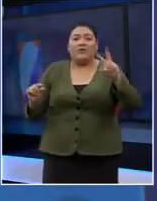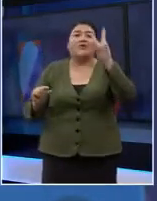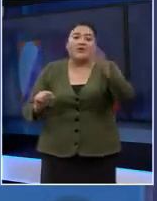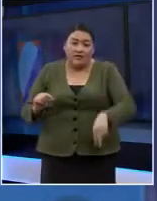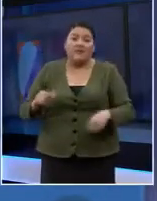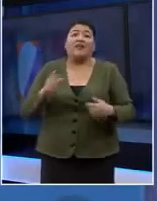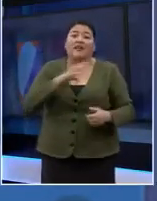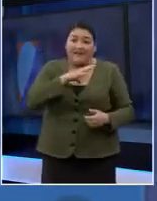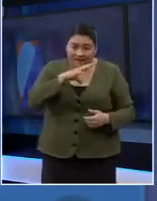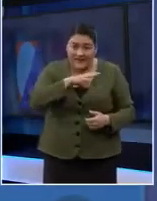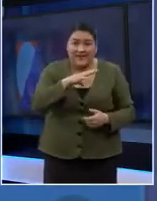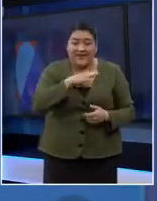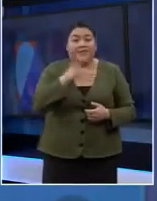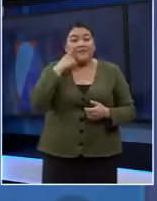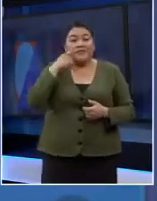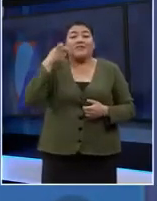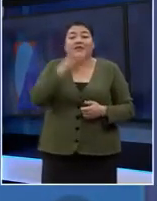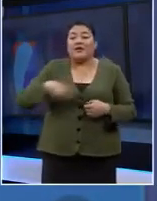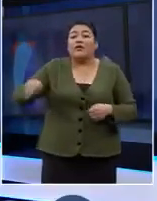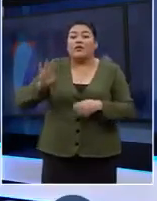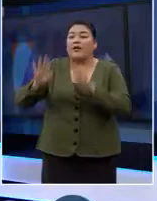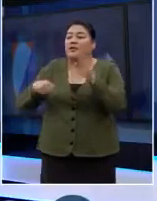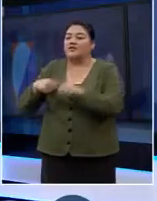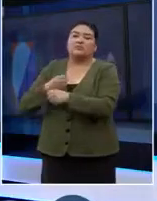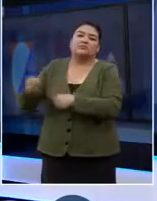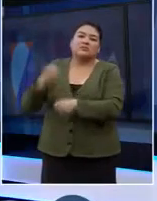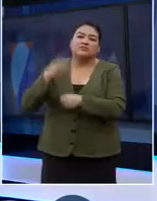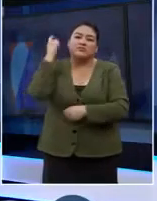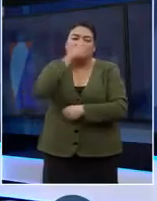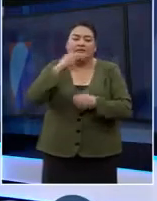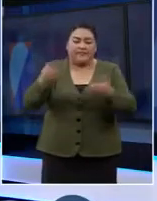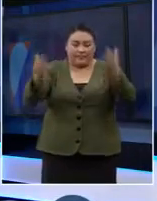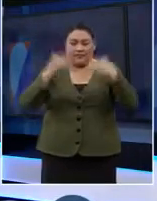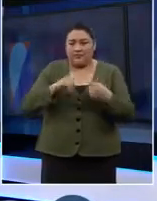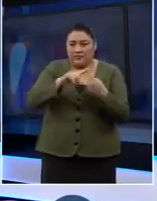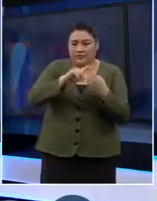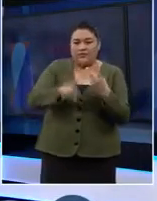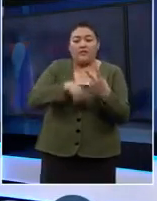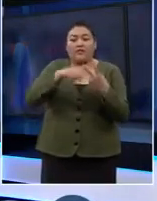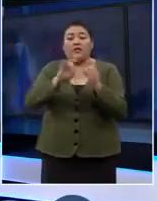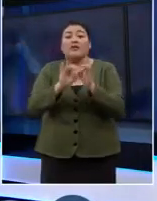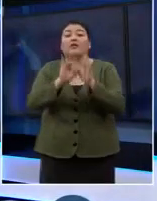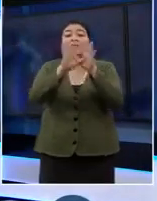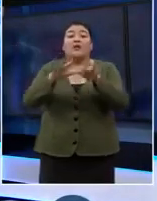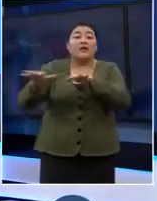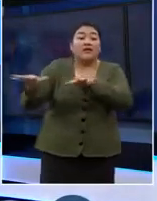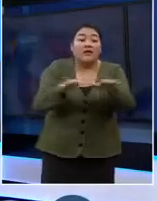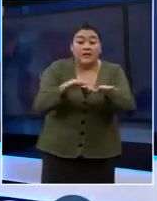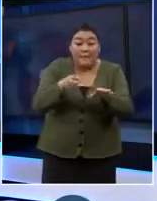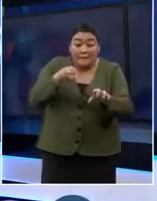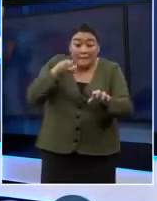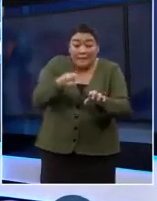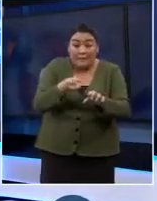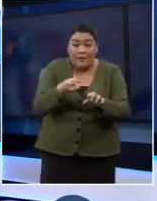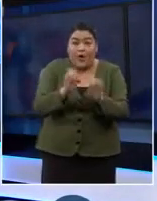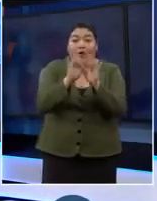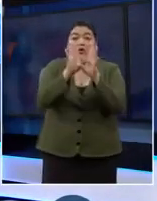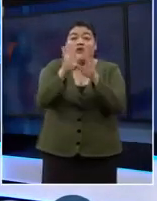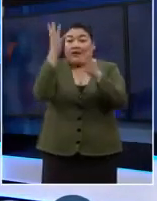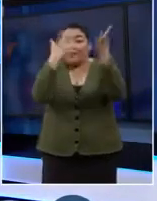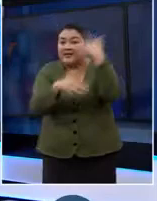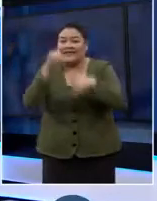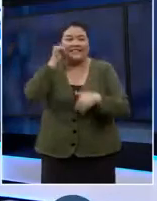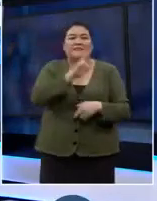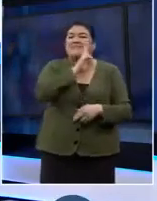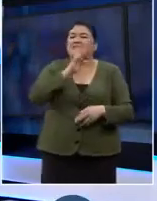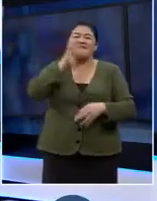la que no tiene discapacidad y están en condiciones de vulnerabilidad. Después, en el momento del sismo, se necesita lenguaje de señas